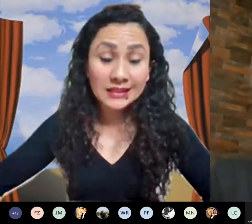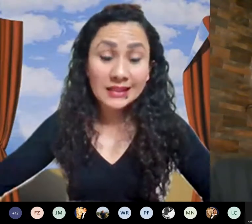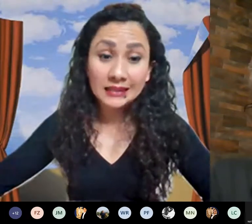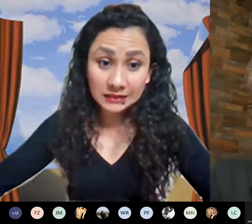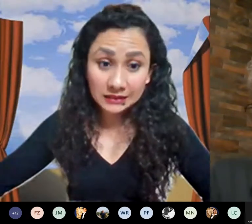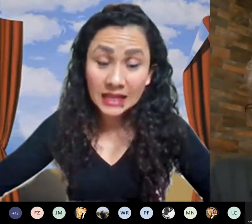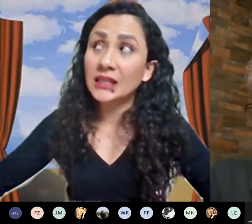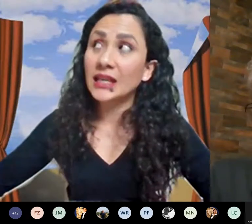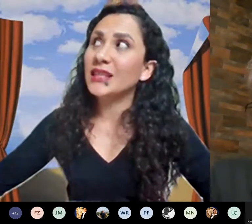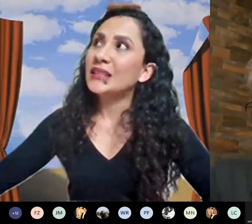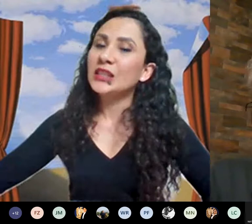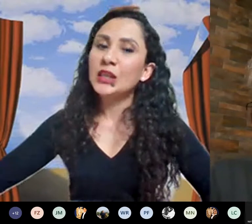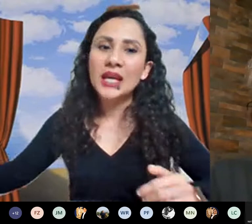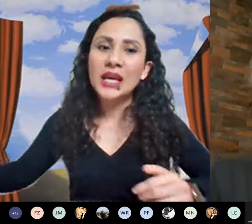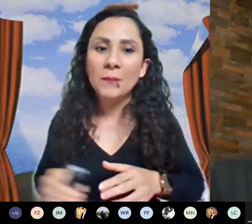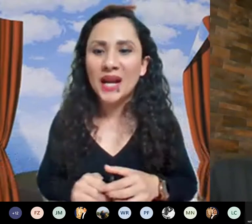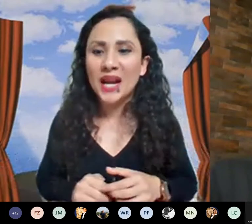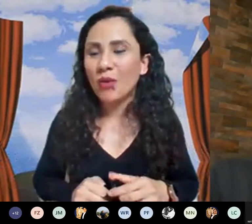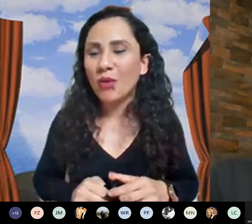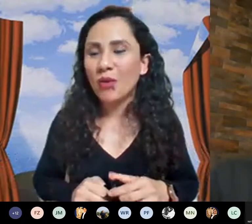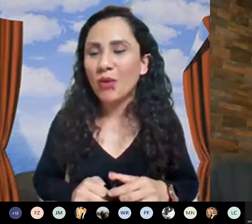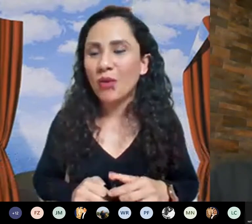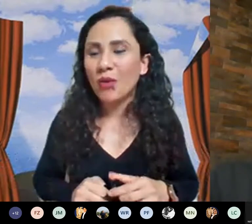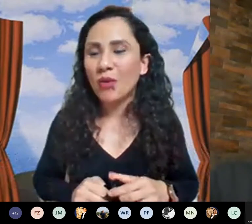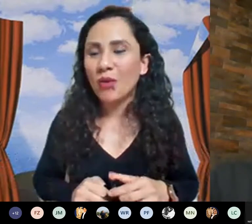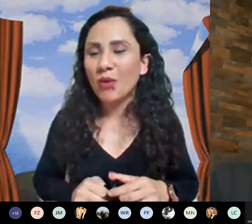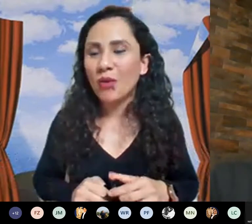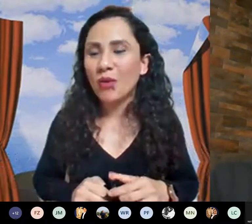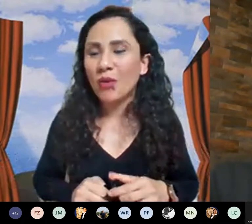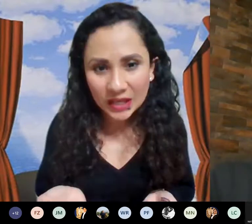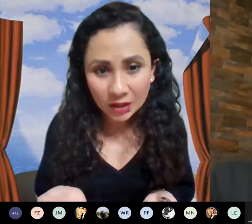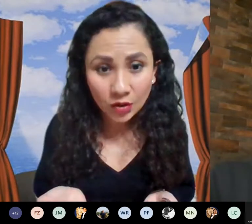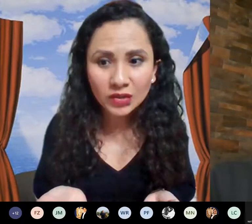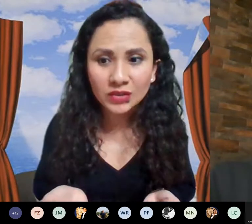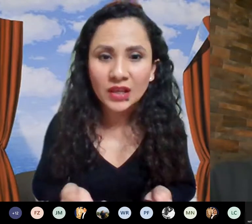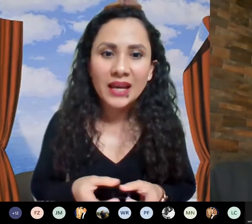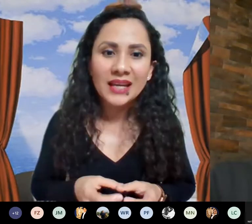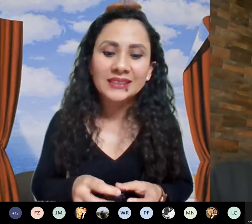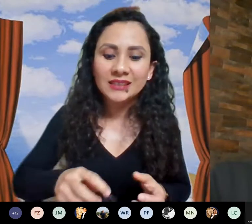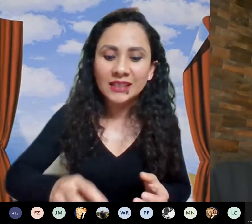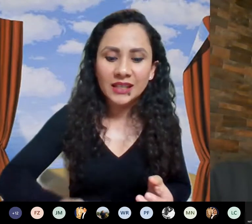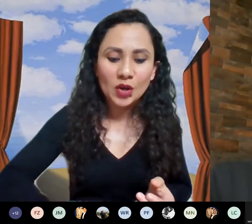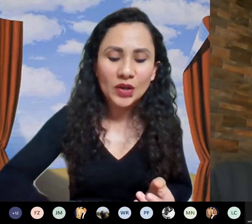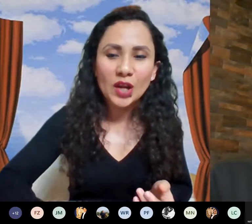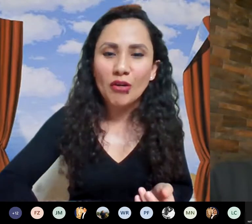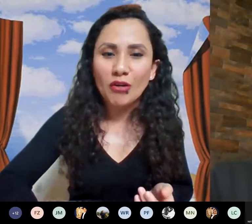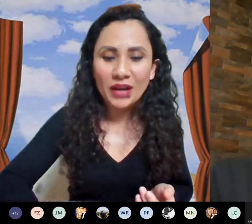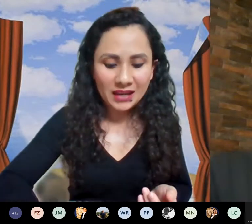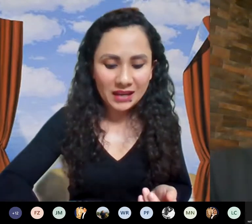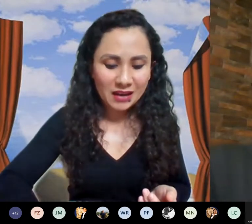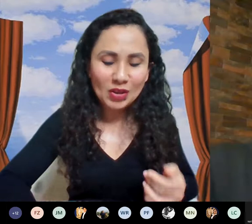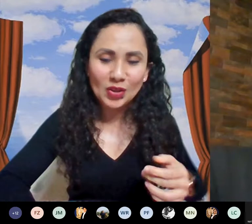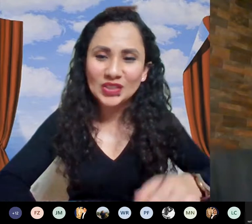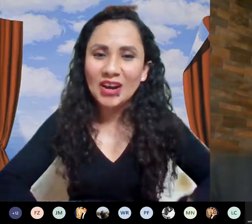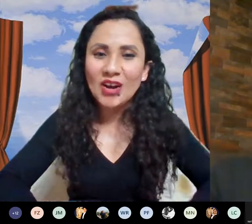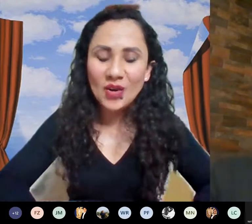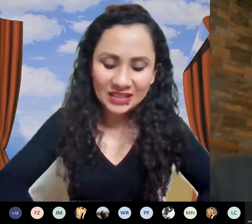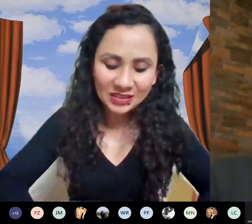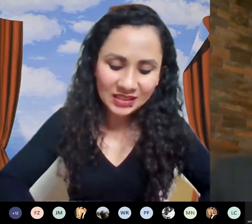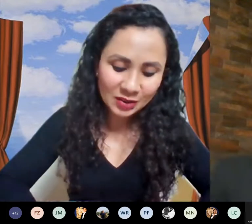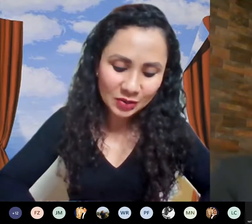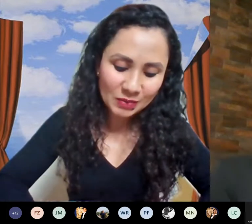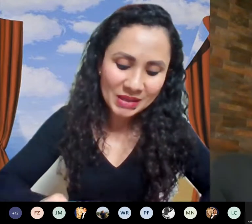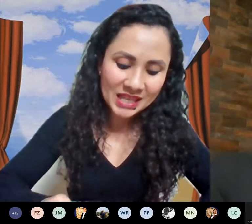dificultad de las instancias si bien para cuando yo hago estudios teóricos es decir que yo quiero cuando